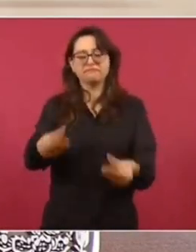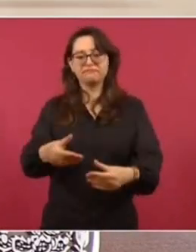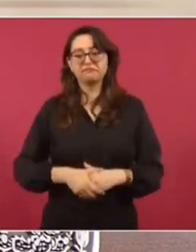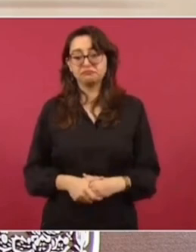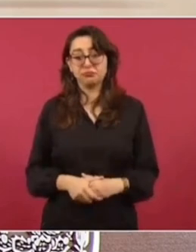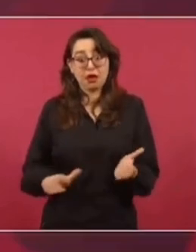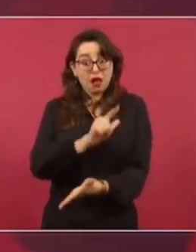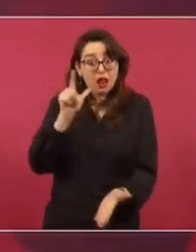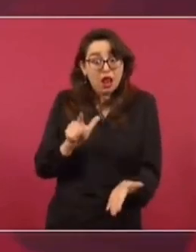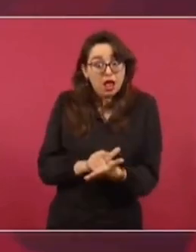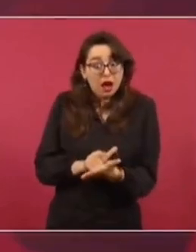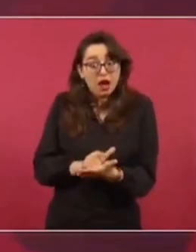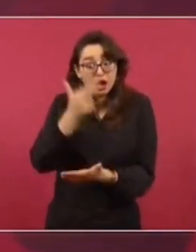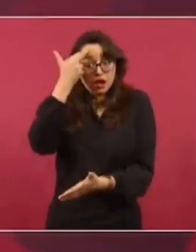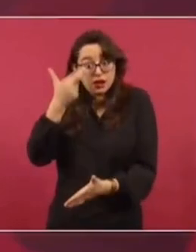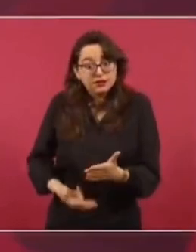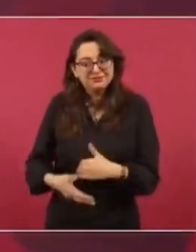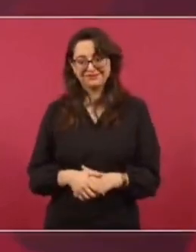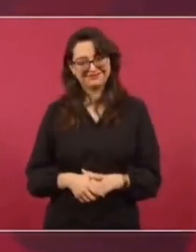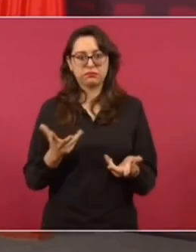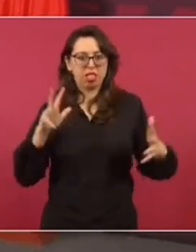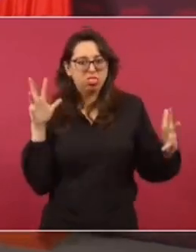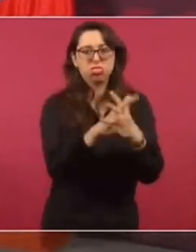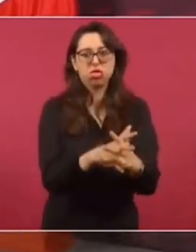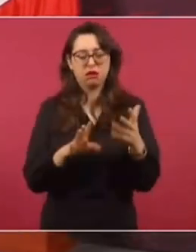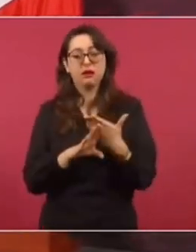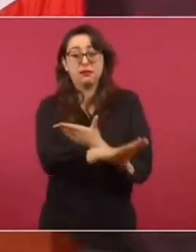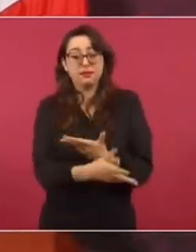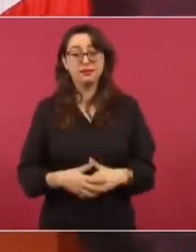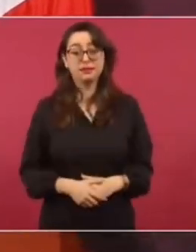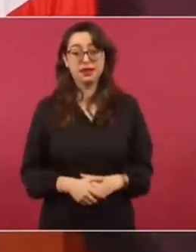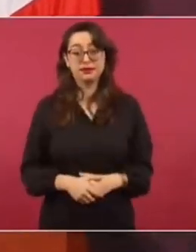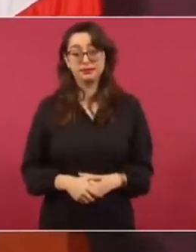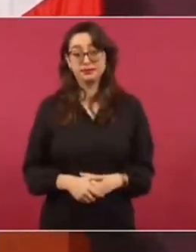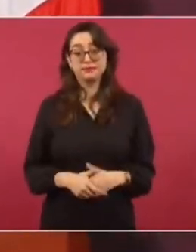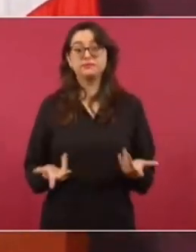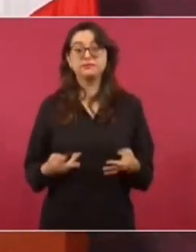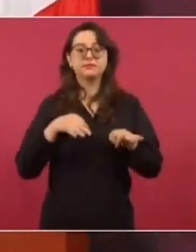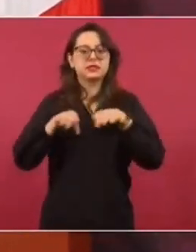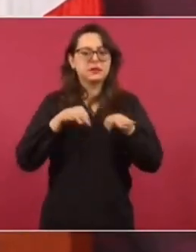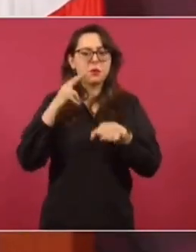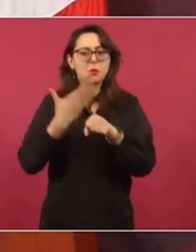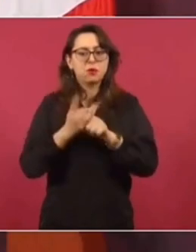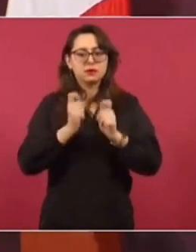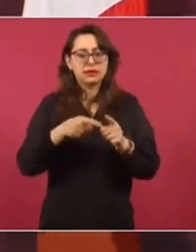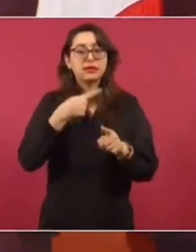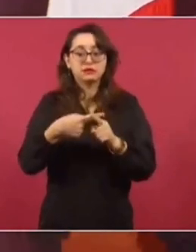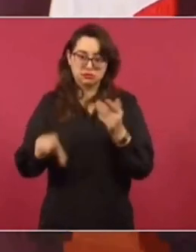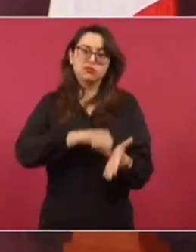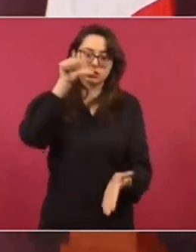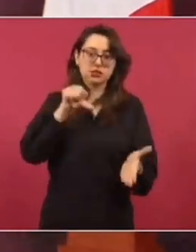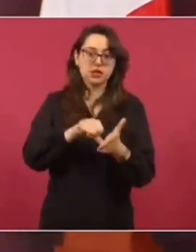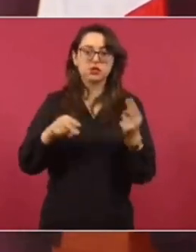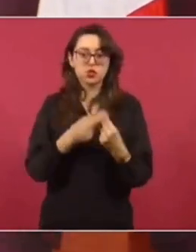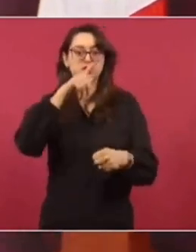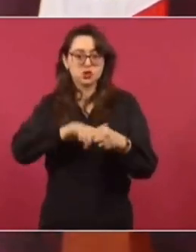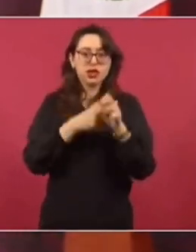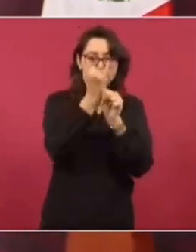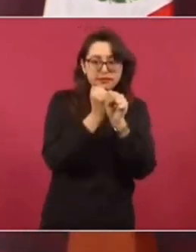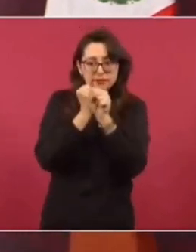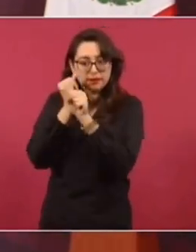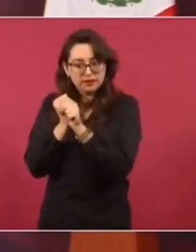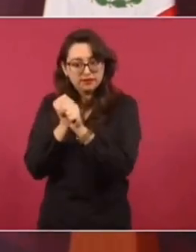No hay nada ilegal. Se hace trabajo de inteligencia. Y ese trabajo lo hace el Centro de Inteligencia